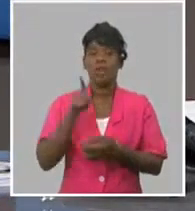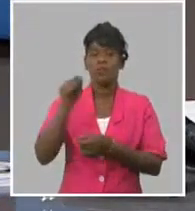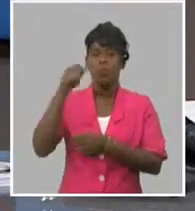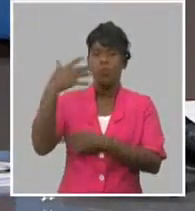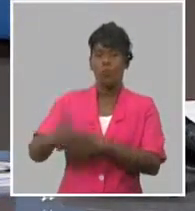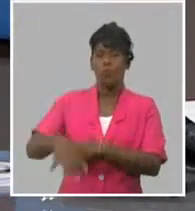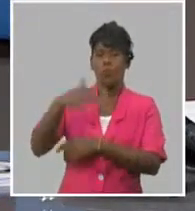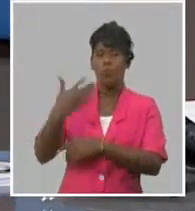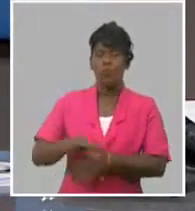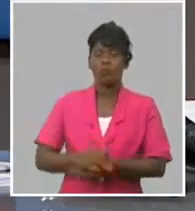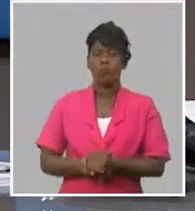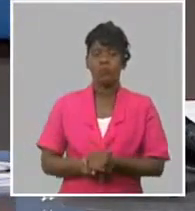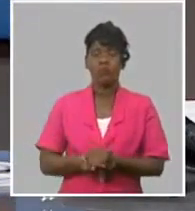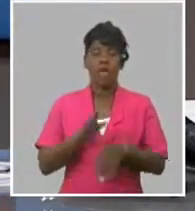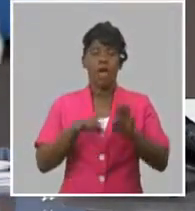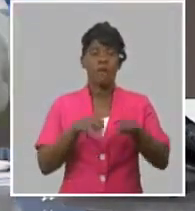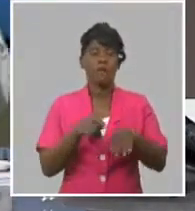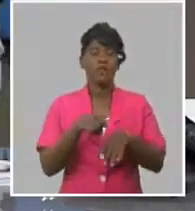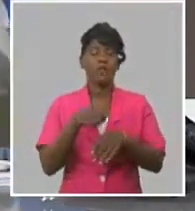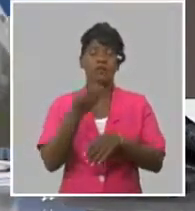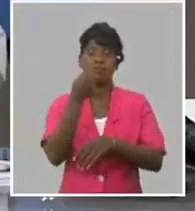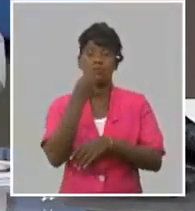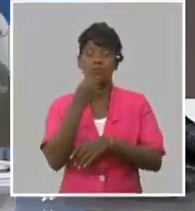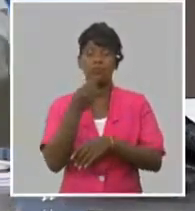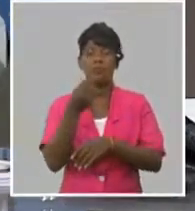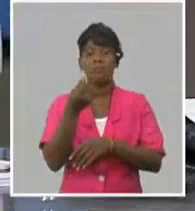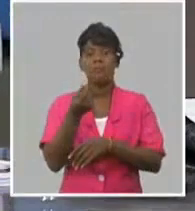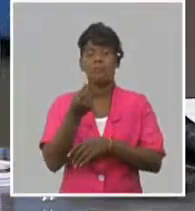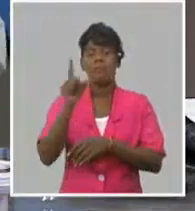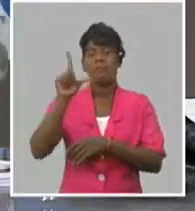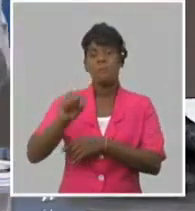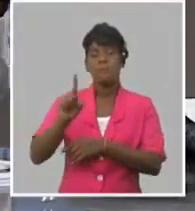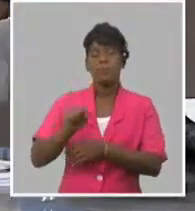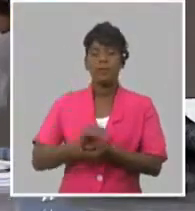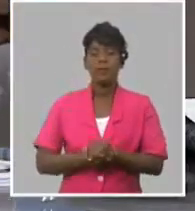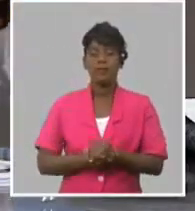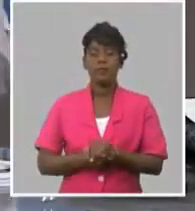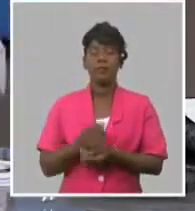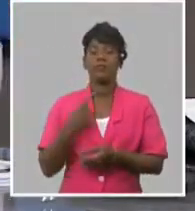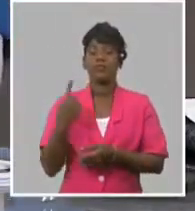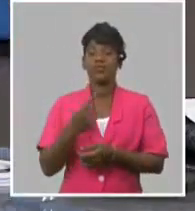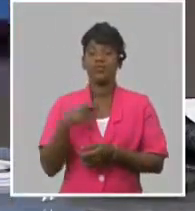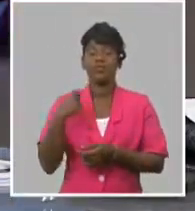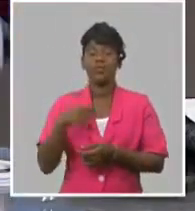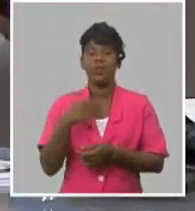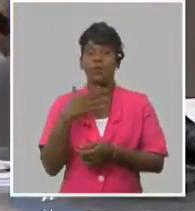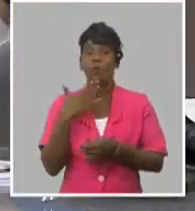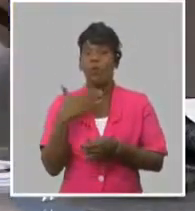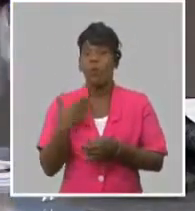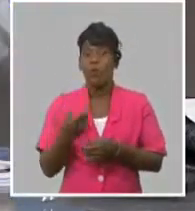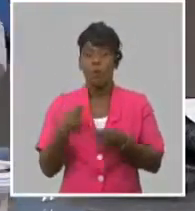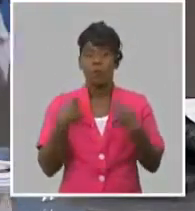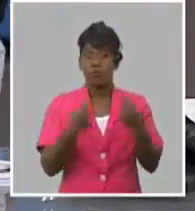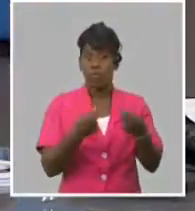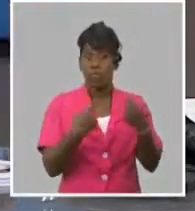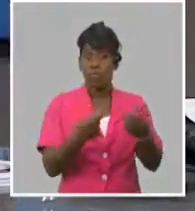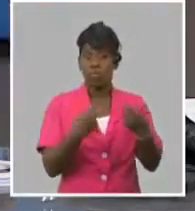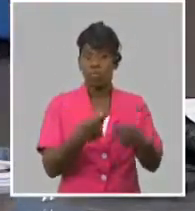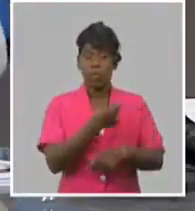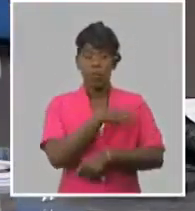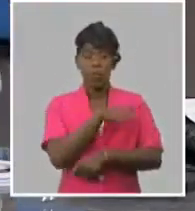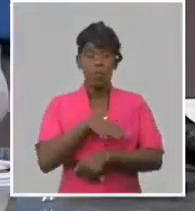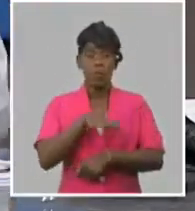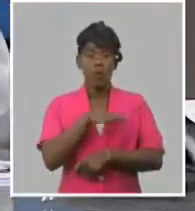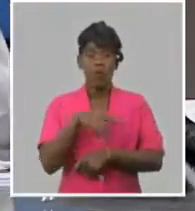Y eso, por supuesto, tiene deformaciones, porque tú te imaginas si es un margen de utilidad porcentual sobre costos y gastos, entre más grandes son los costos y los